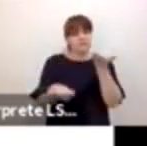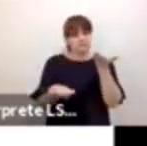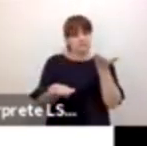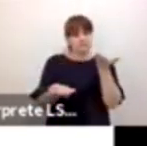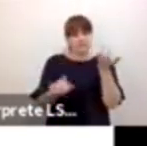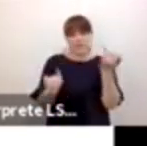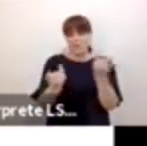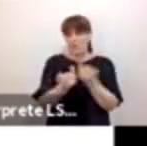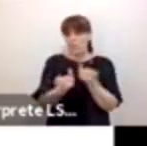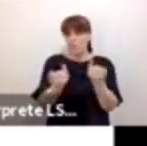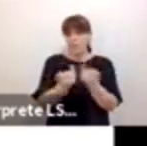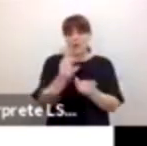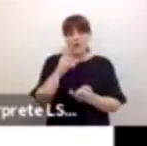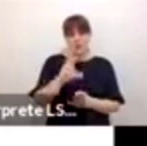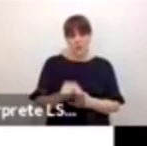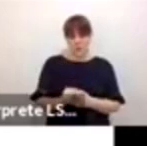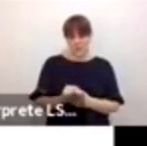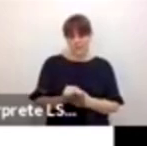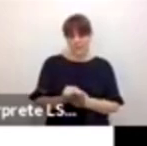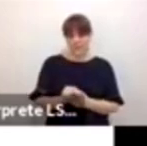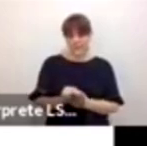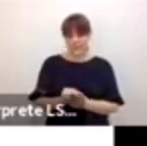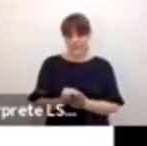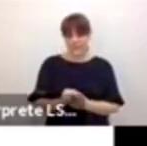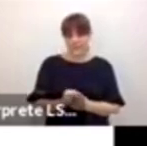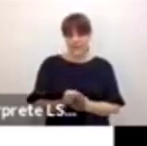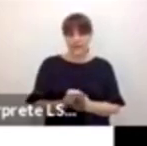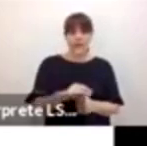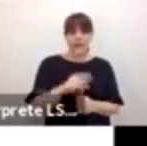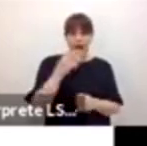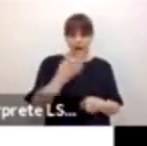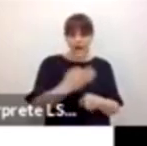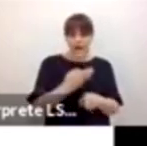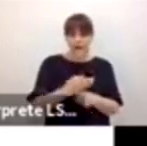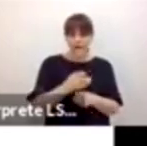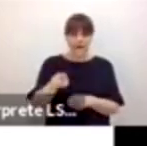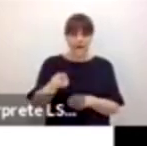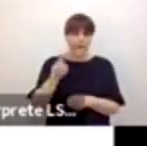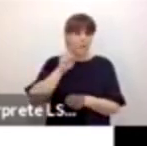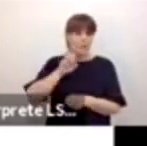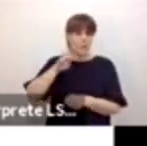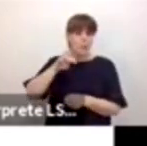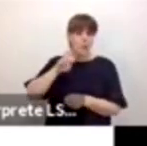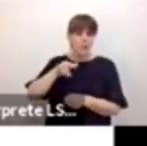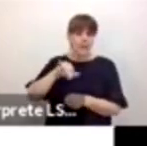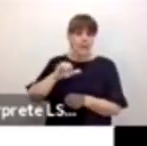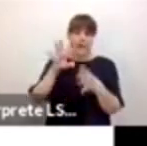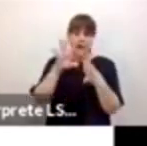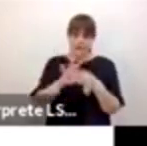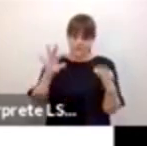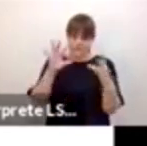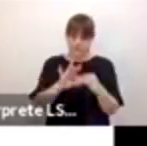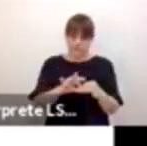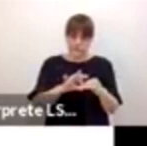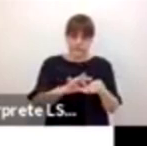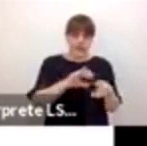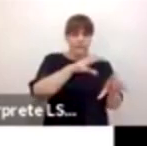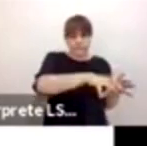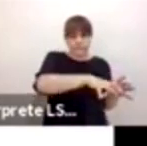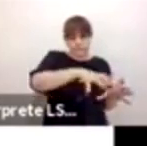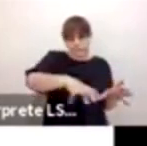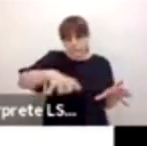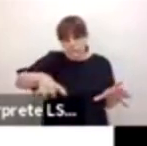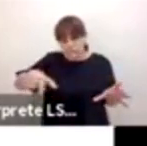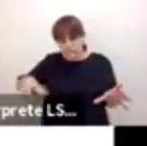un acento peculiar en estas áreas en las que Mónica nos estaba comentando y que me